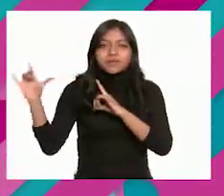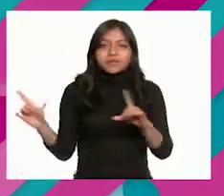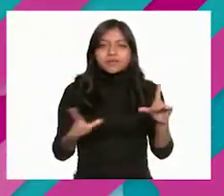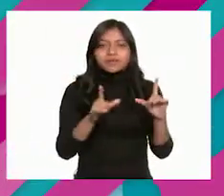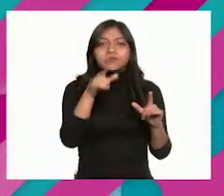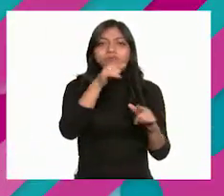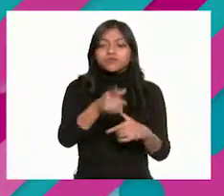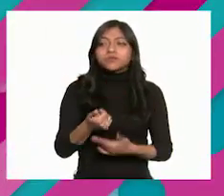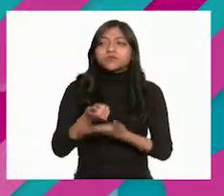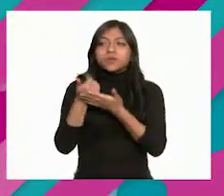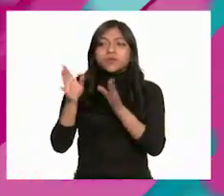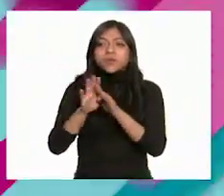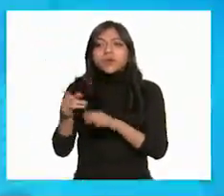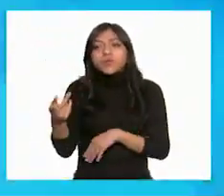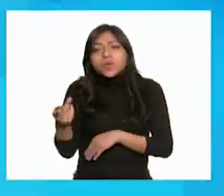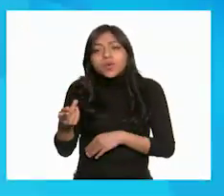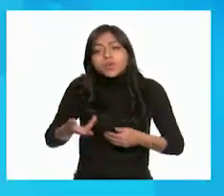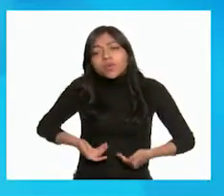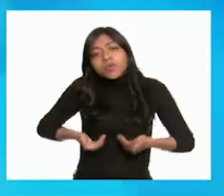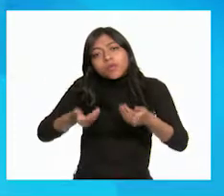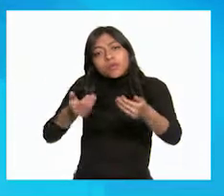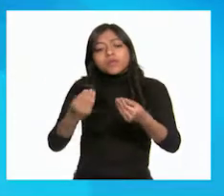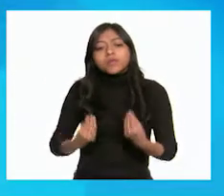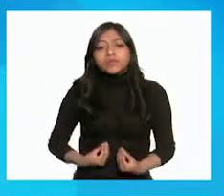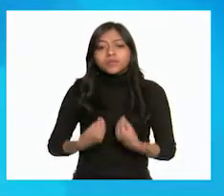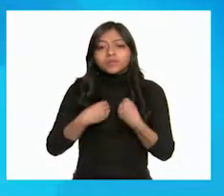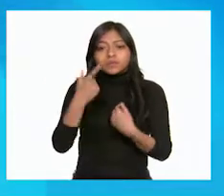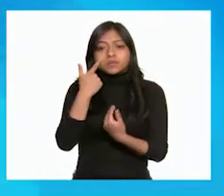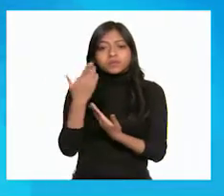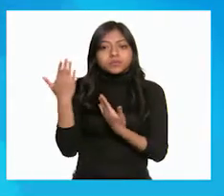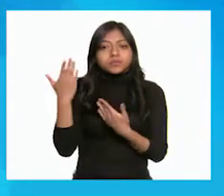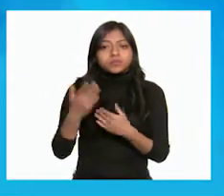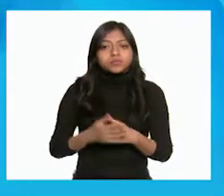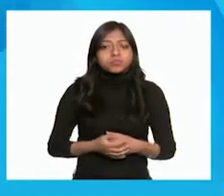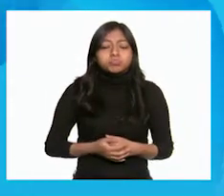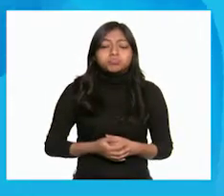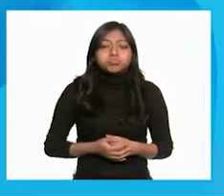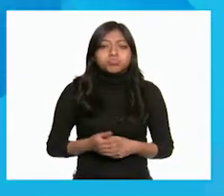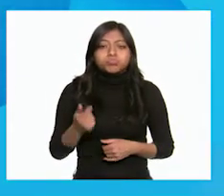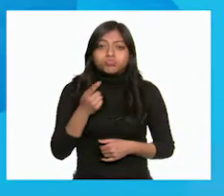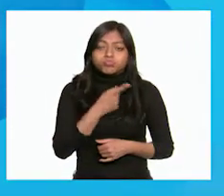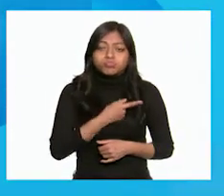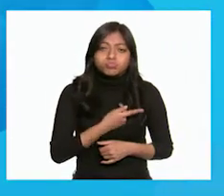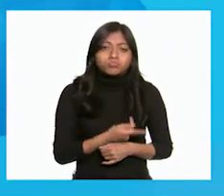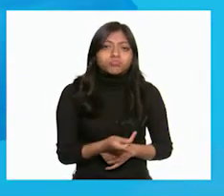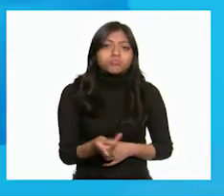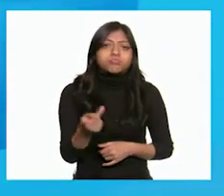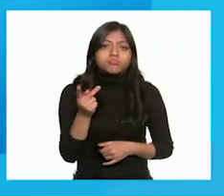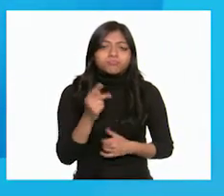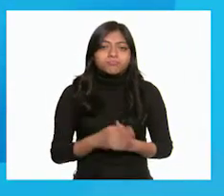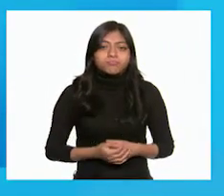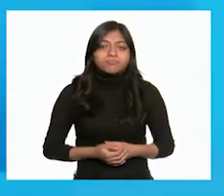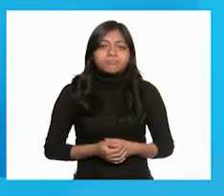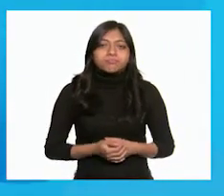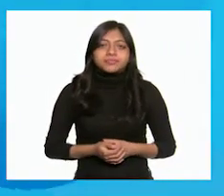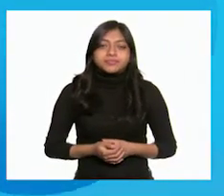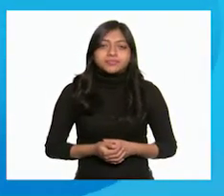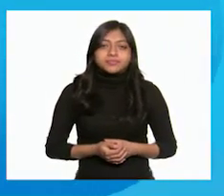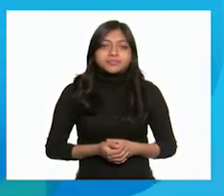se puede hacer para ayudar a un perrito en la calle? ¡Ay! ¡Ay, pobrecito perrito! Pues,